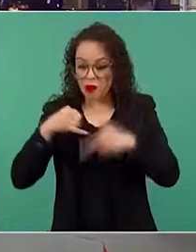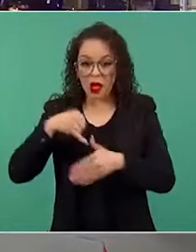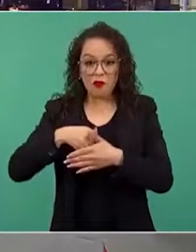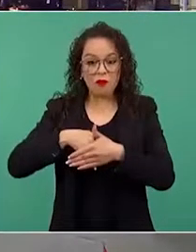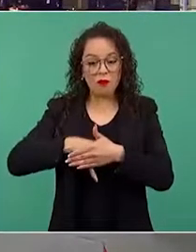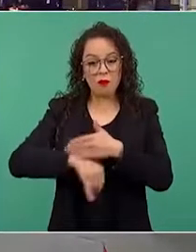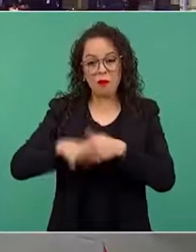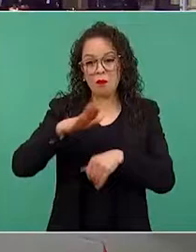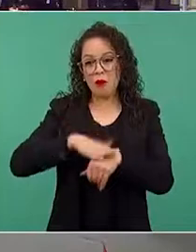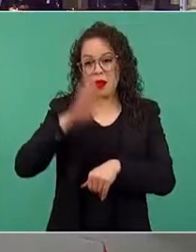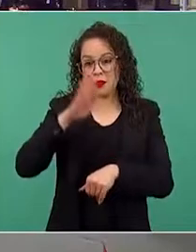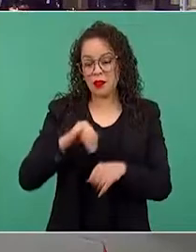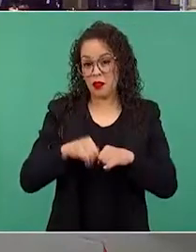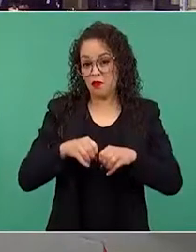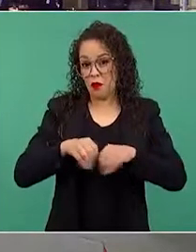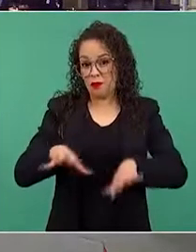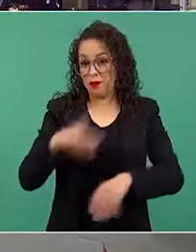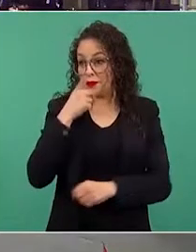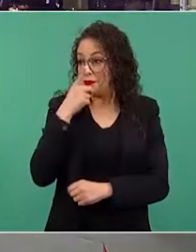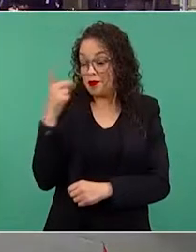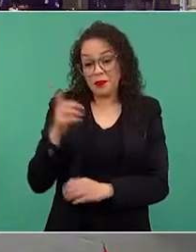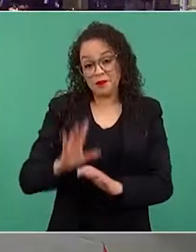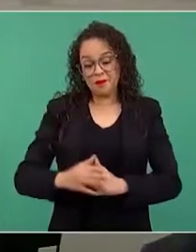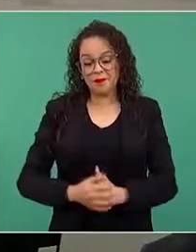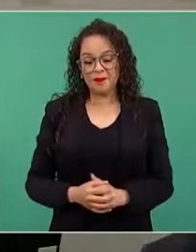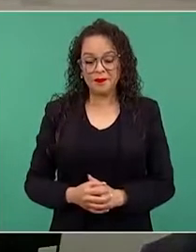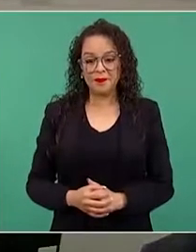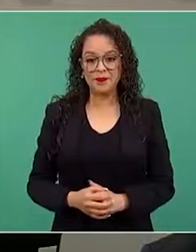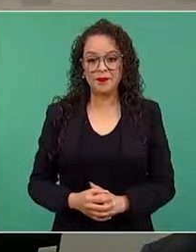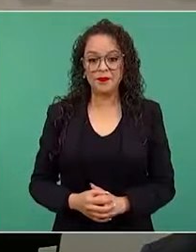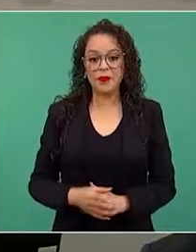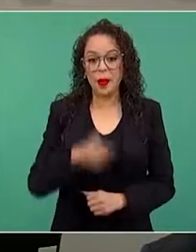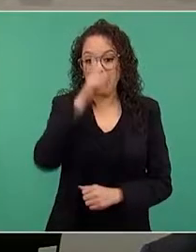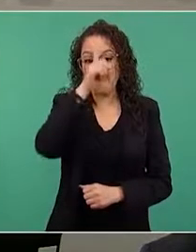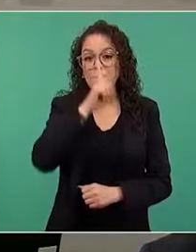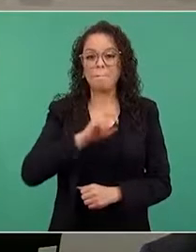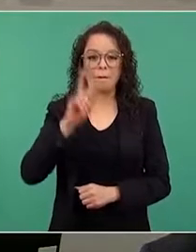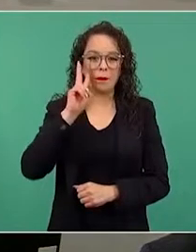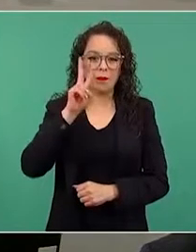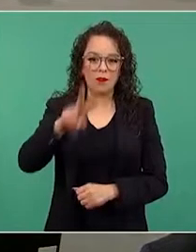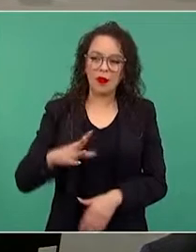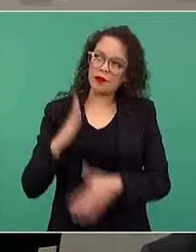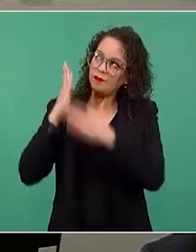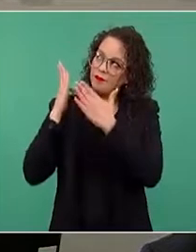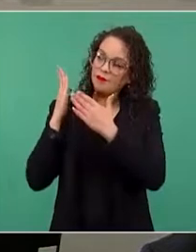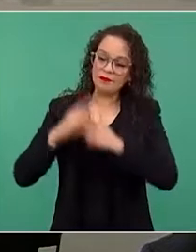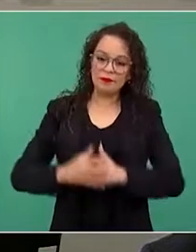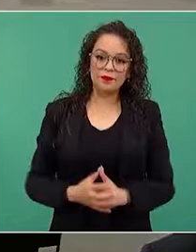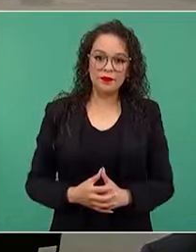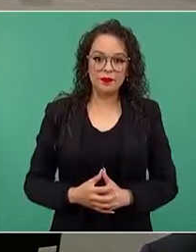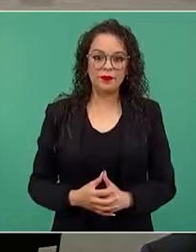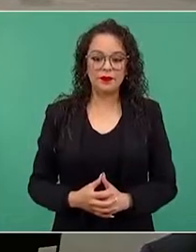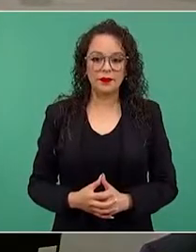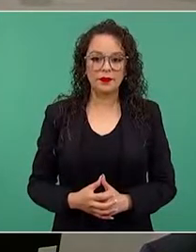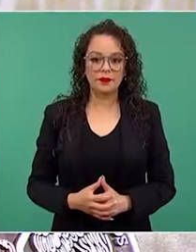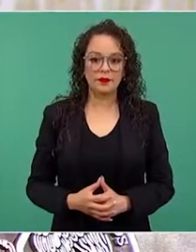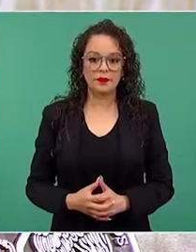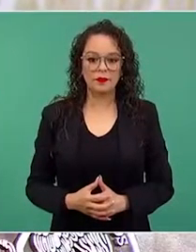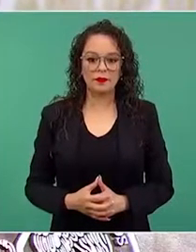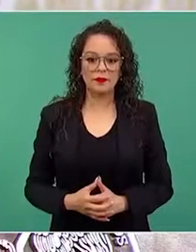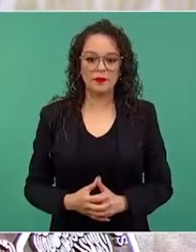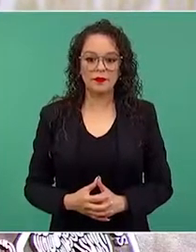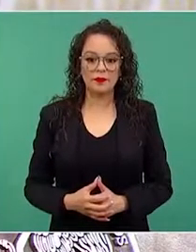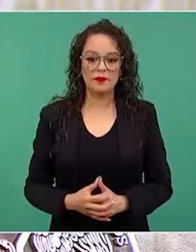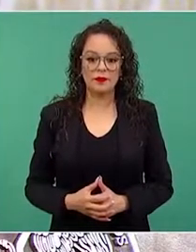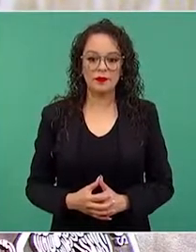La siguiente, por favor. La mentira deliberada que se da como un hecho sin desparpajo. Si no fuera,